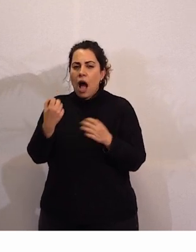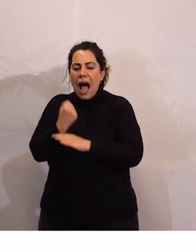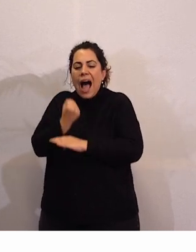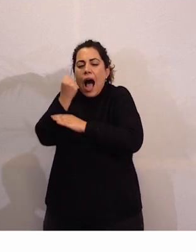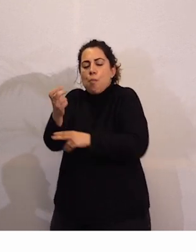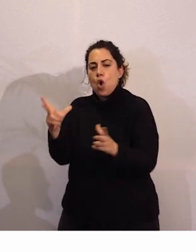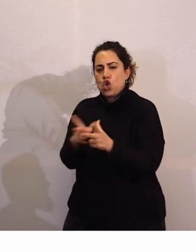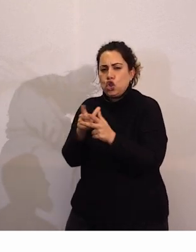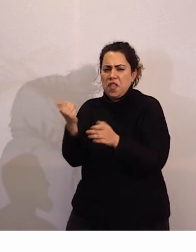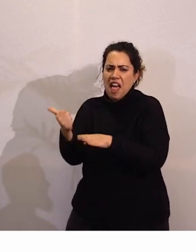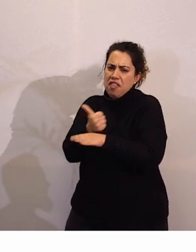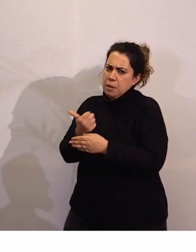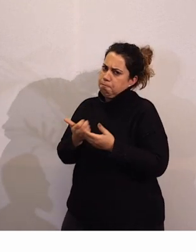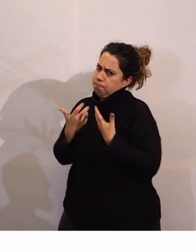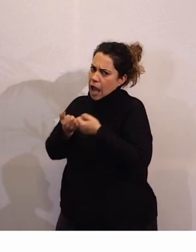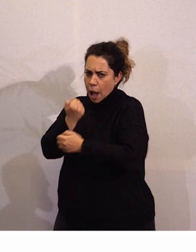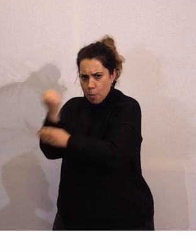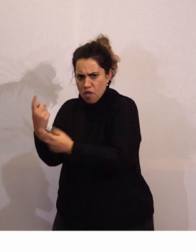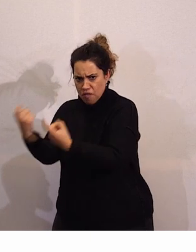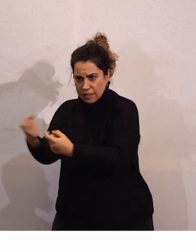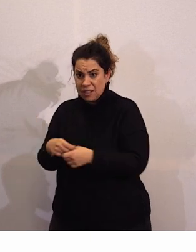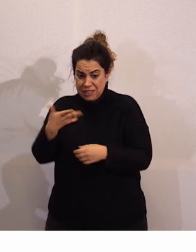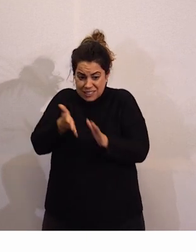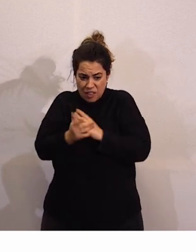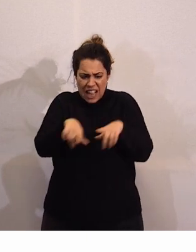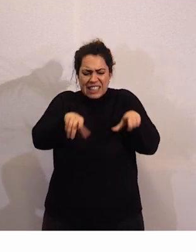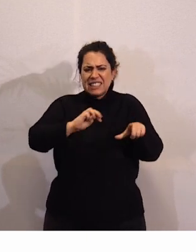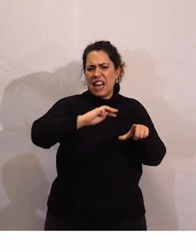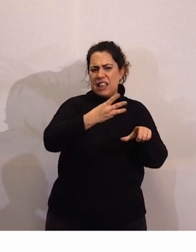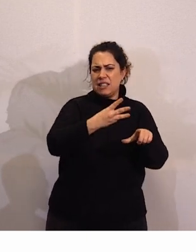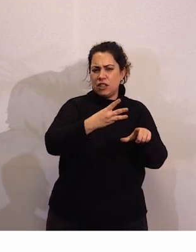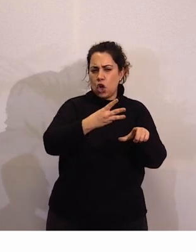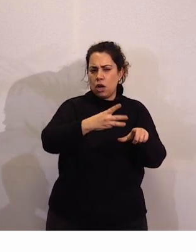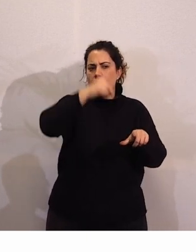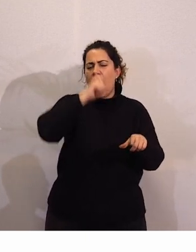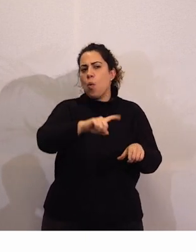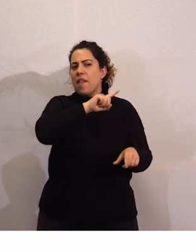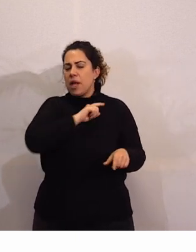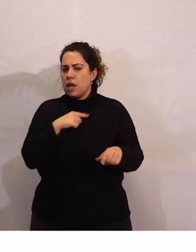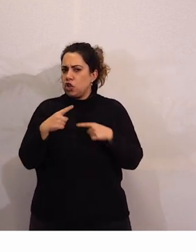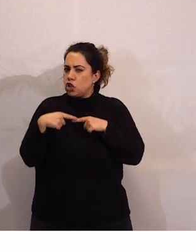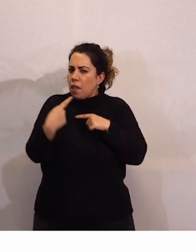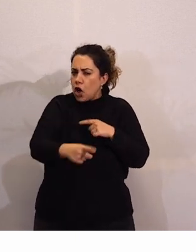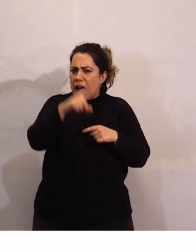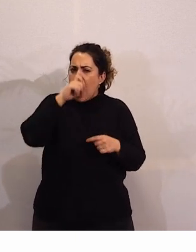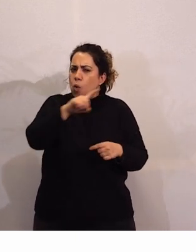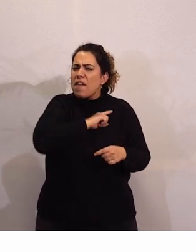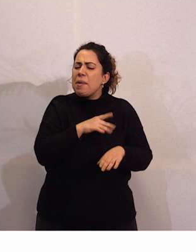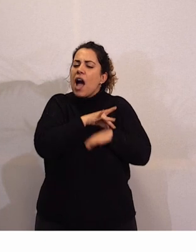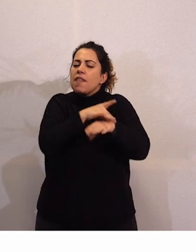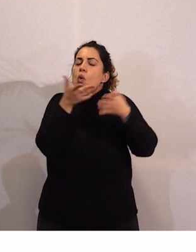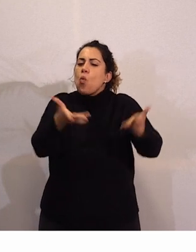civil necesitamos al tercer sector que nos recuerde nos recuerde cada día cuál es la agenda